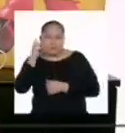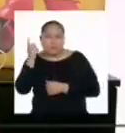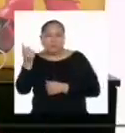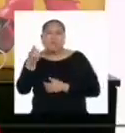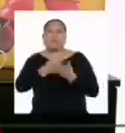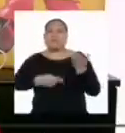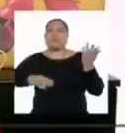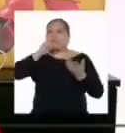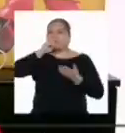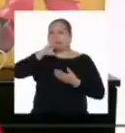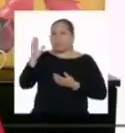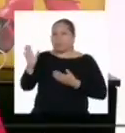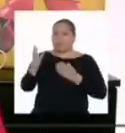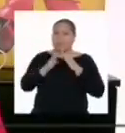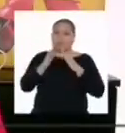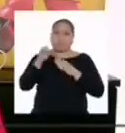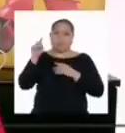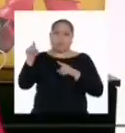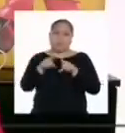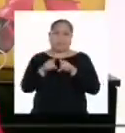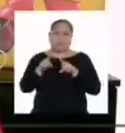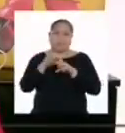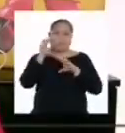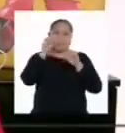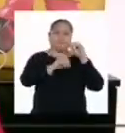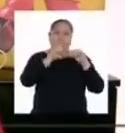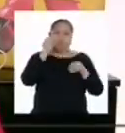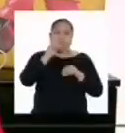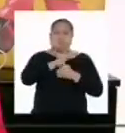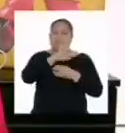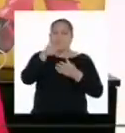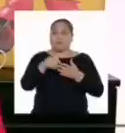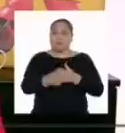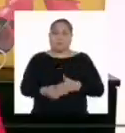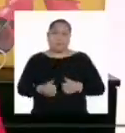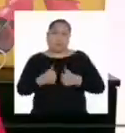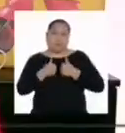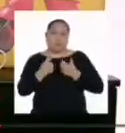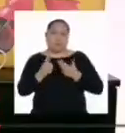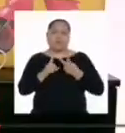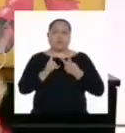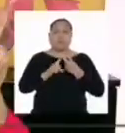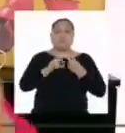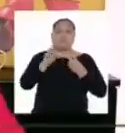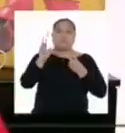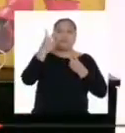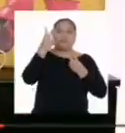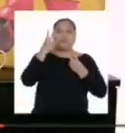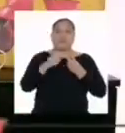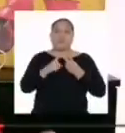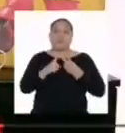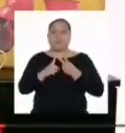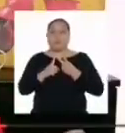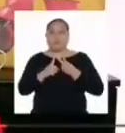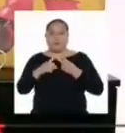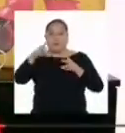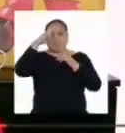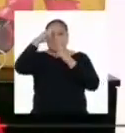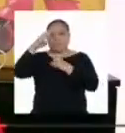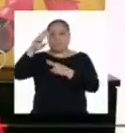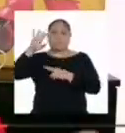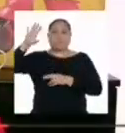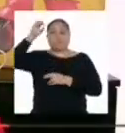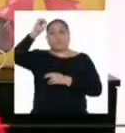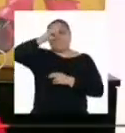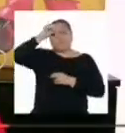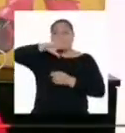que tengan que decir en casa. Esto también está aplicable a todos los aspectos de tu vida. Paso número dos. Respeta la